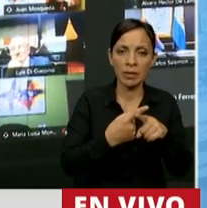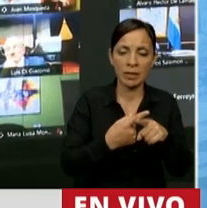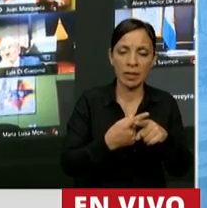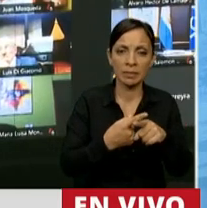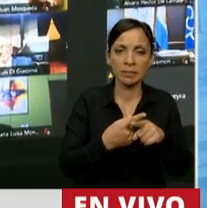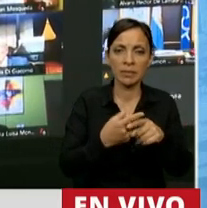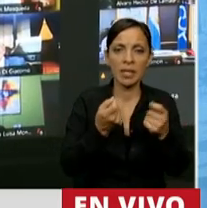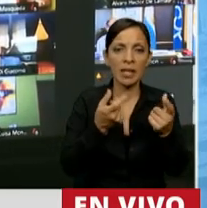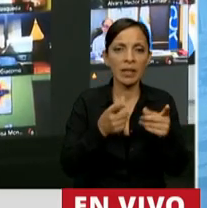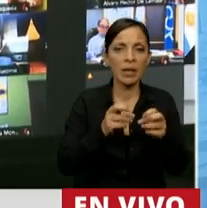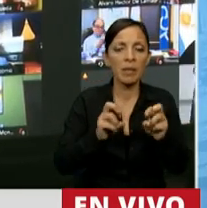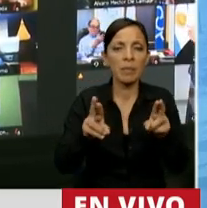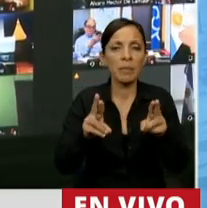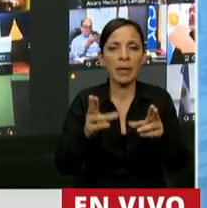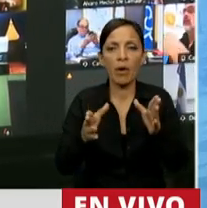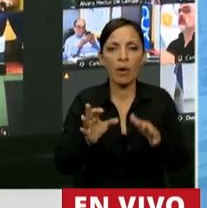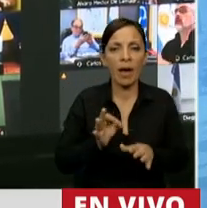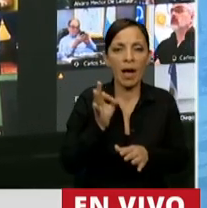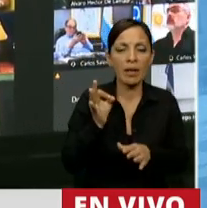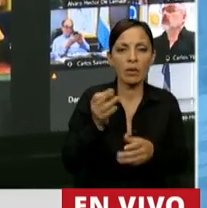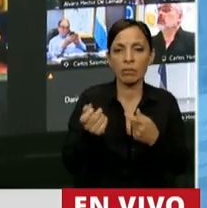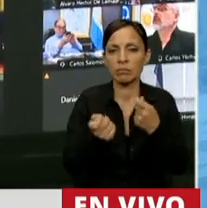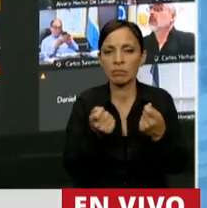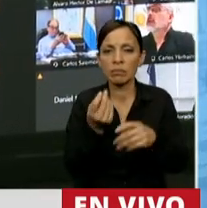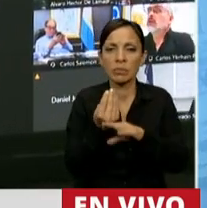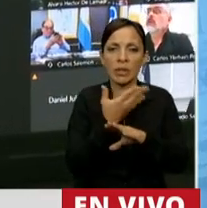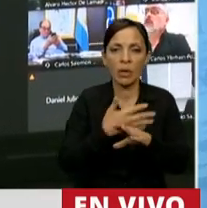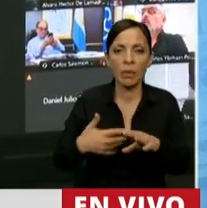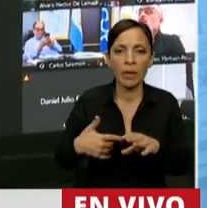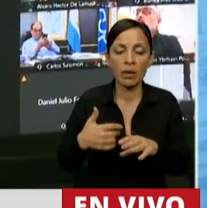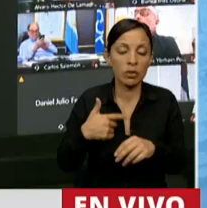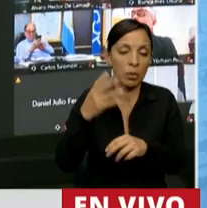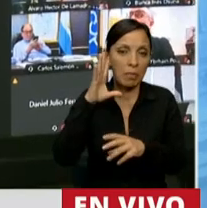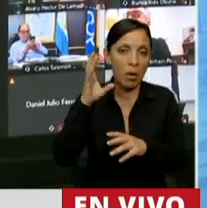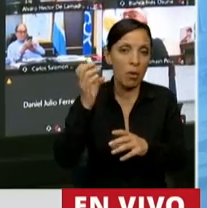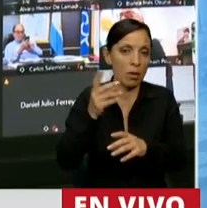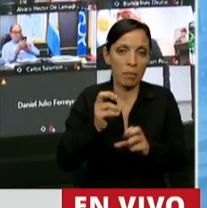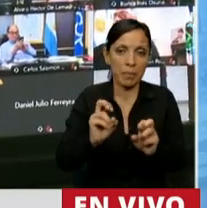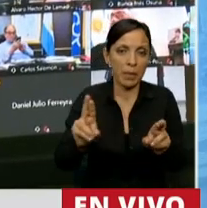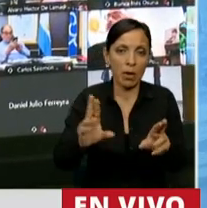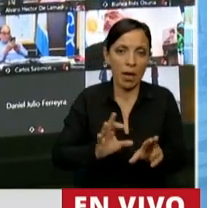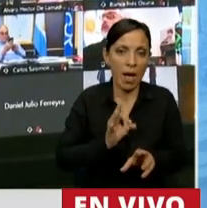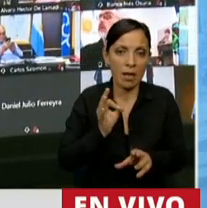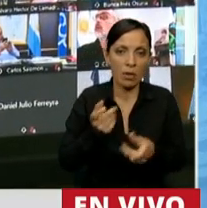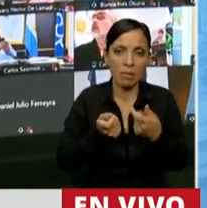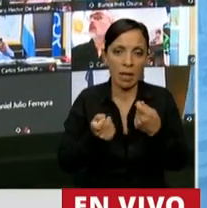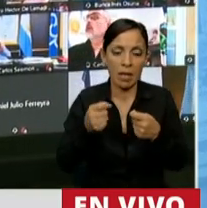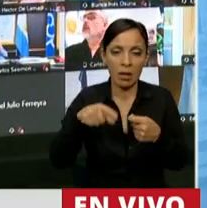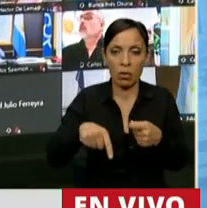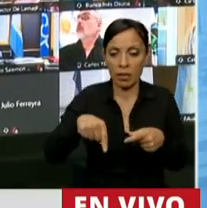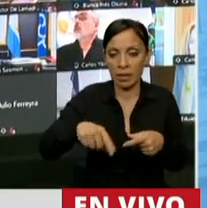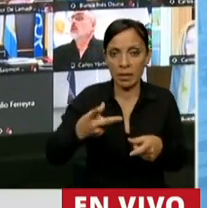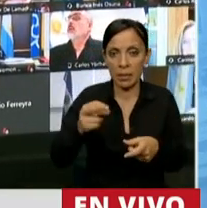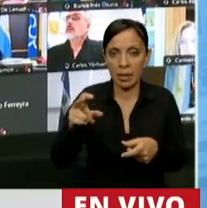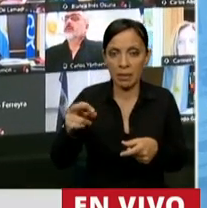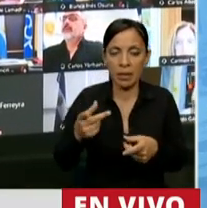en el peor año de gestión de la Argentina que yo recuerde, con una pandemia atroz y ese trío que